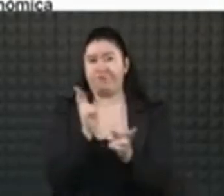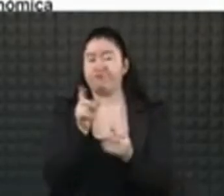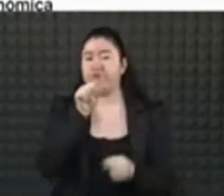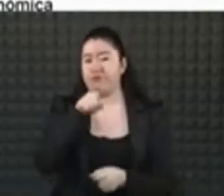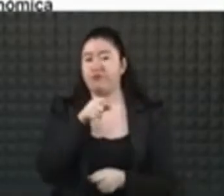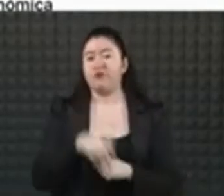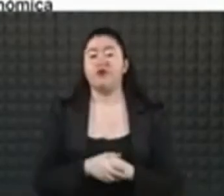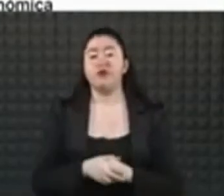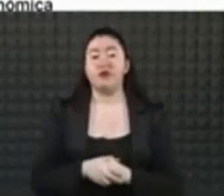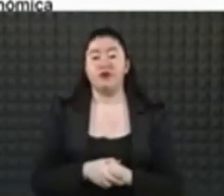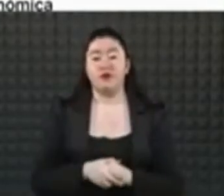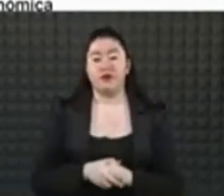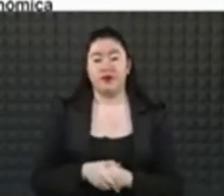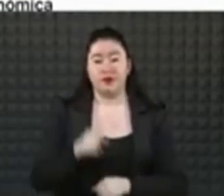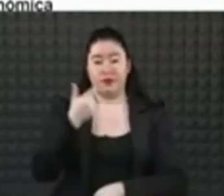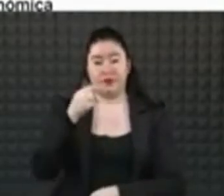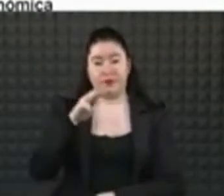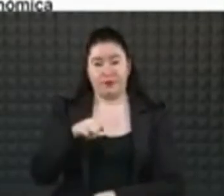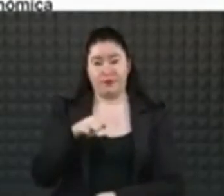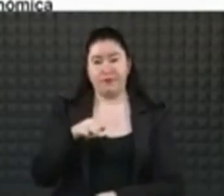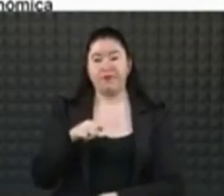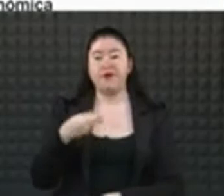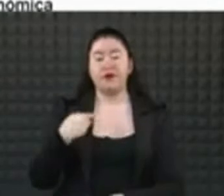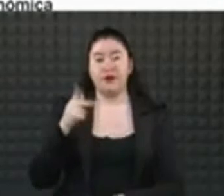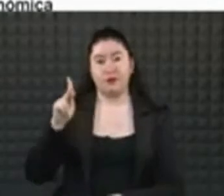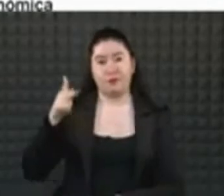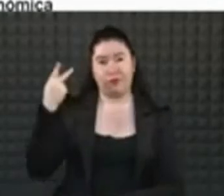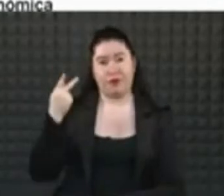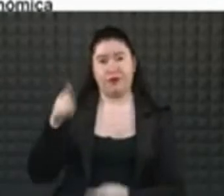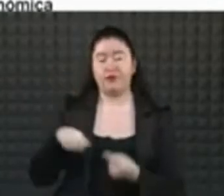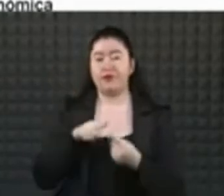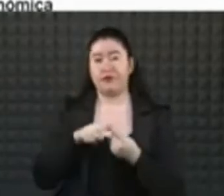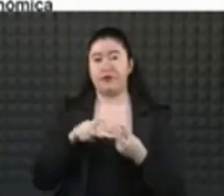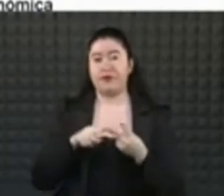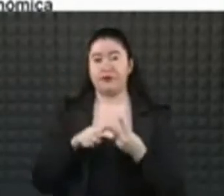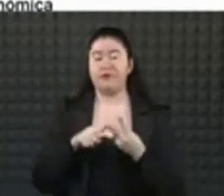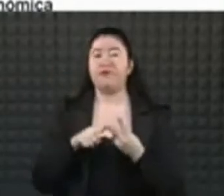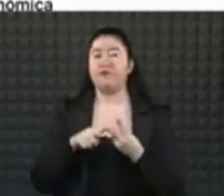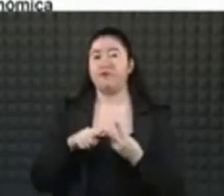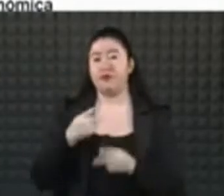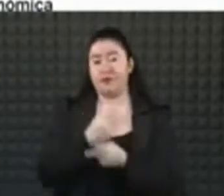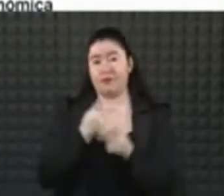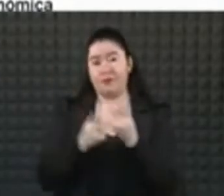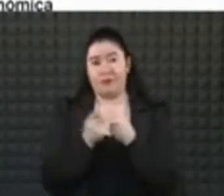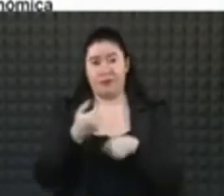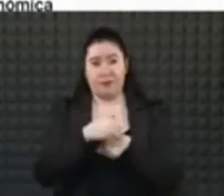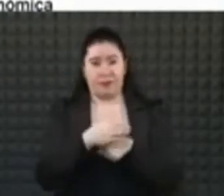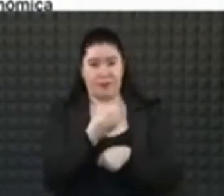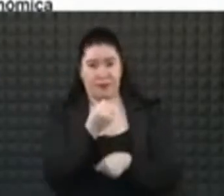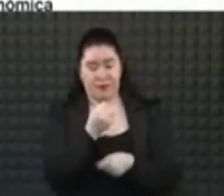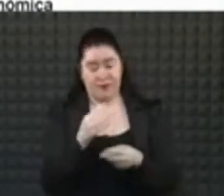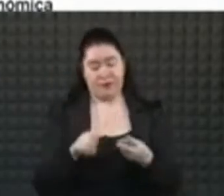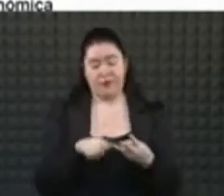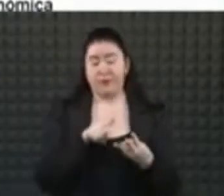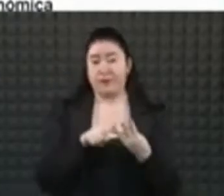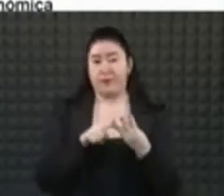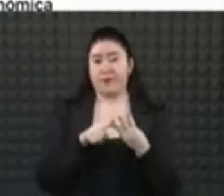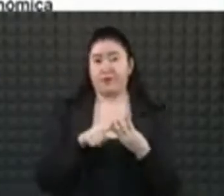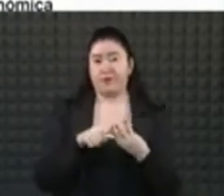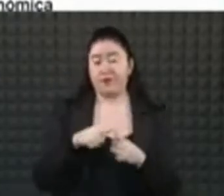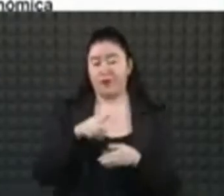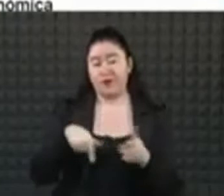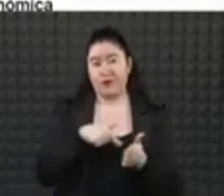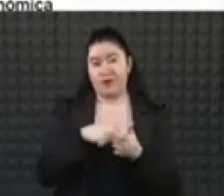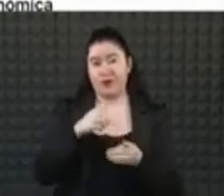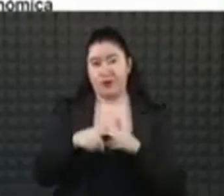Cultural Jaime Torres Bodet del Instituto Politécnico Nacional, la Escuela Nacional Preparatoria Nº 9 de la Universidad Nacional Autónoma de México y la Ciudad de México.